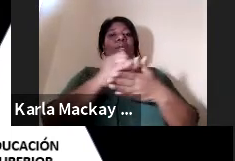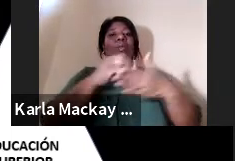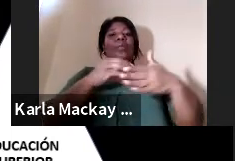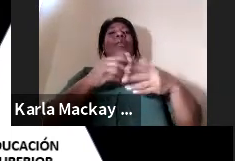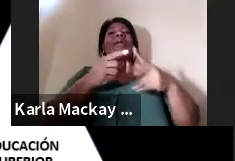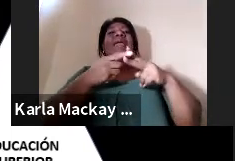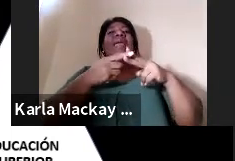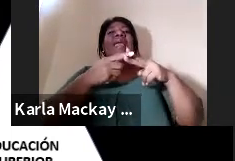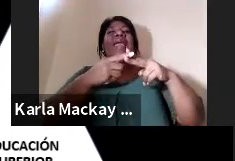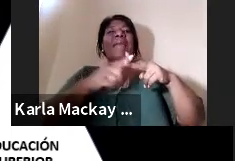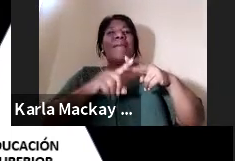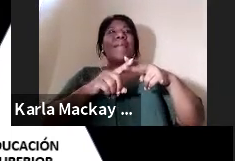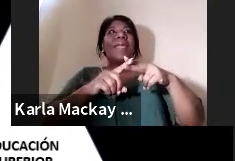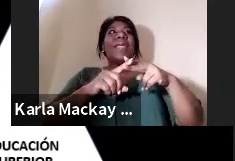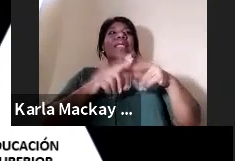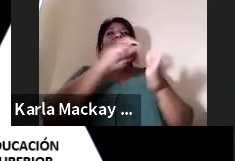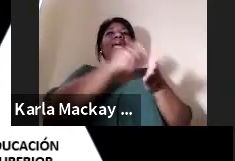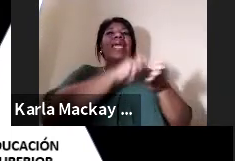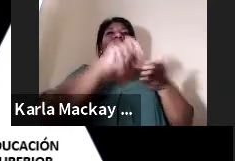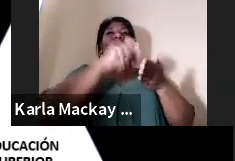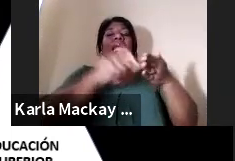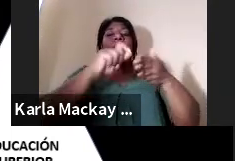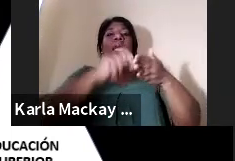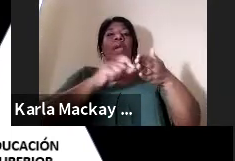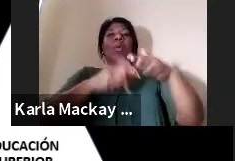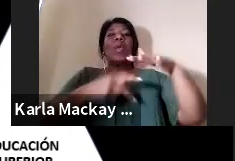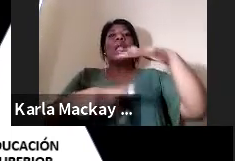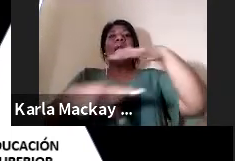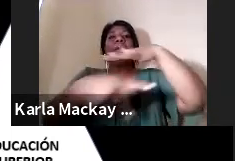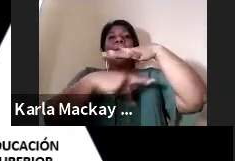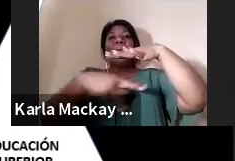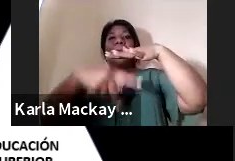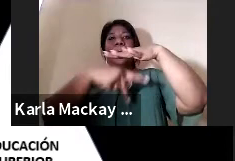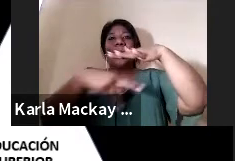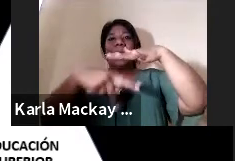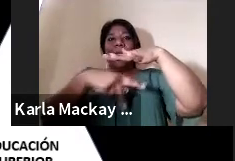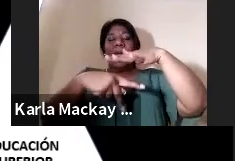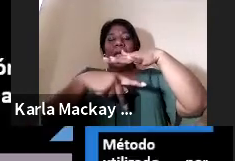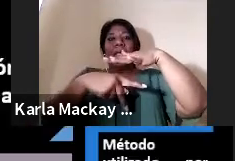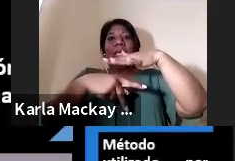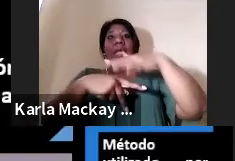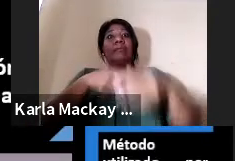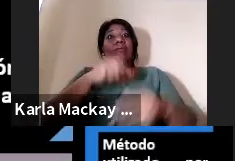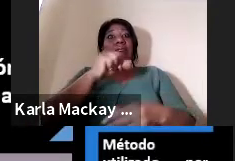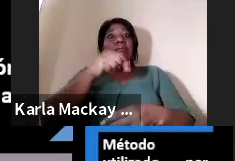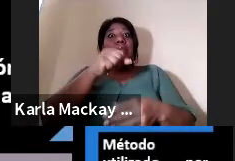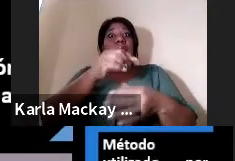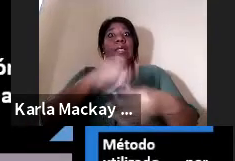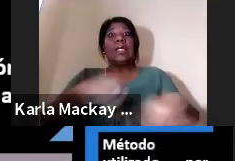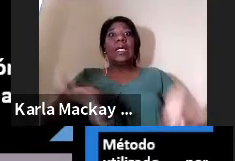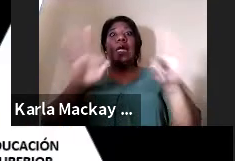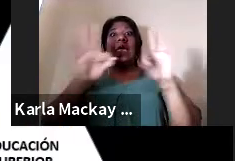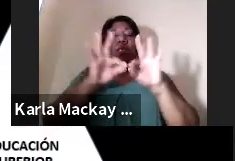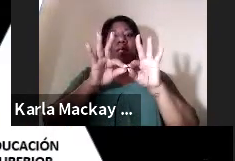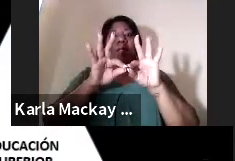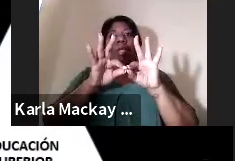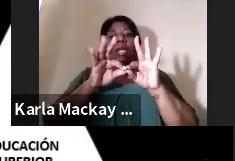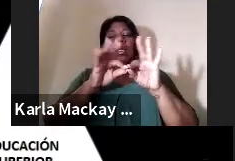la base del preescolar, desarrollar lo de la educación primaria, en la educación premedia,